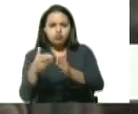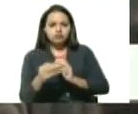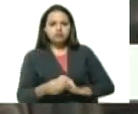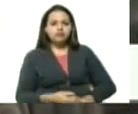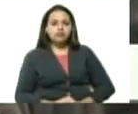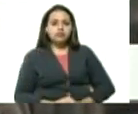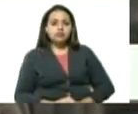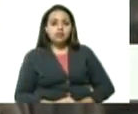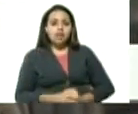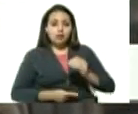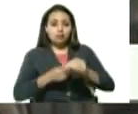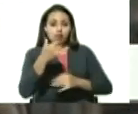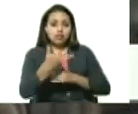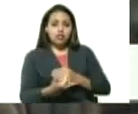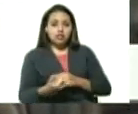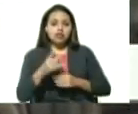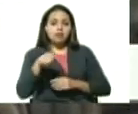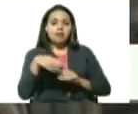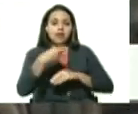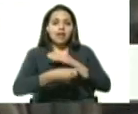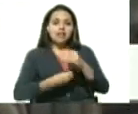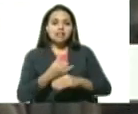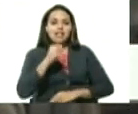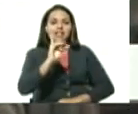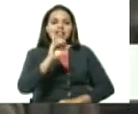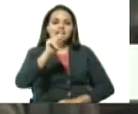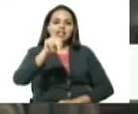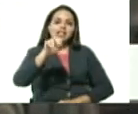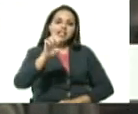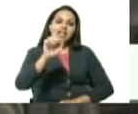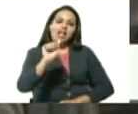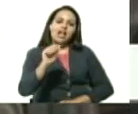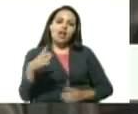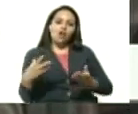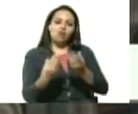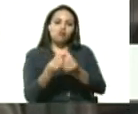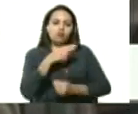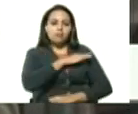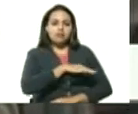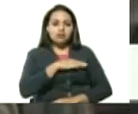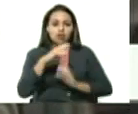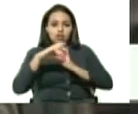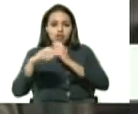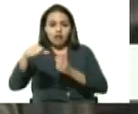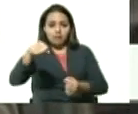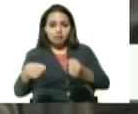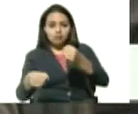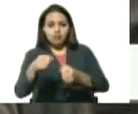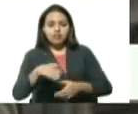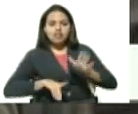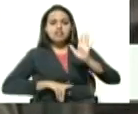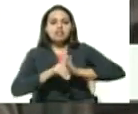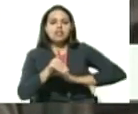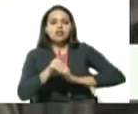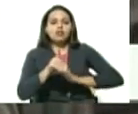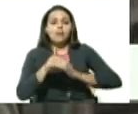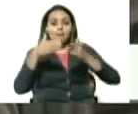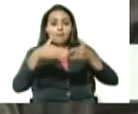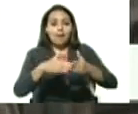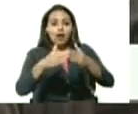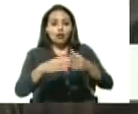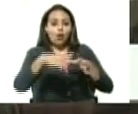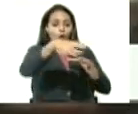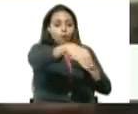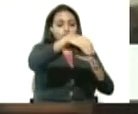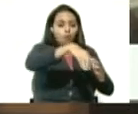proyecto que lleva el INEA a través de la misión transporte para el desarrollo de barcos de transporte de carga lo cual